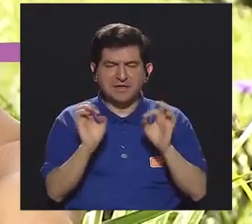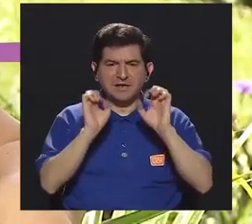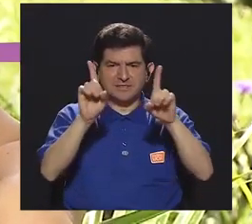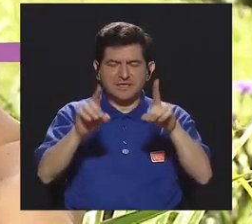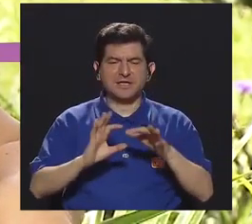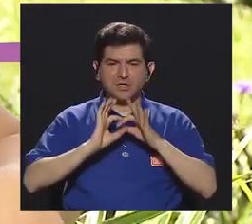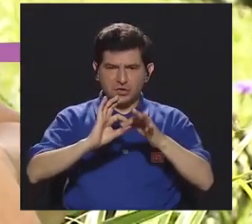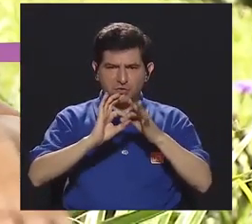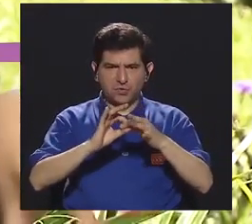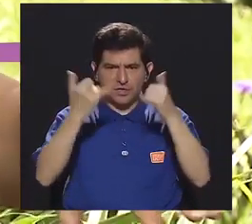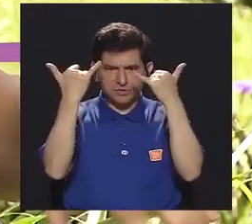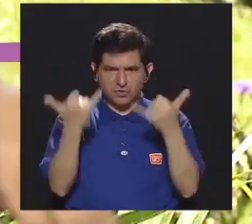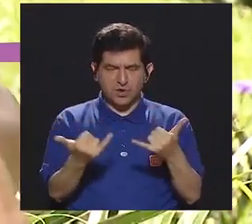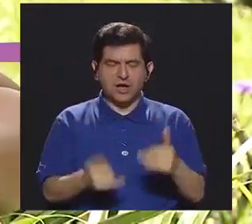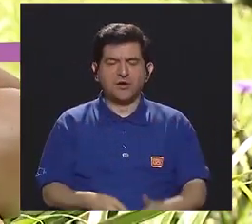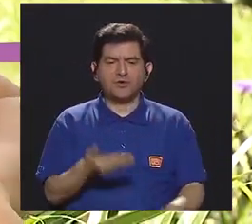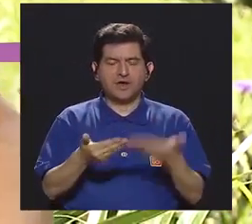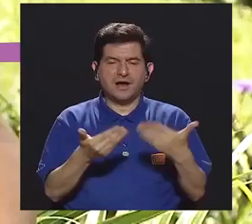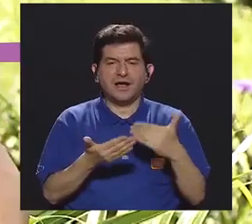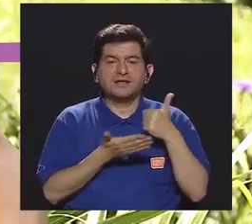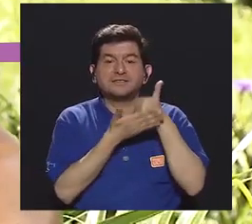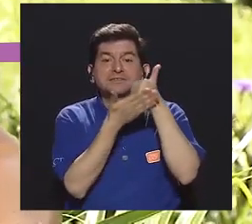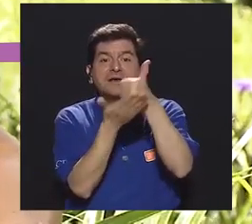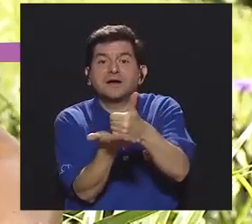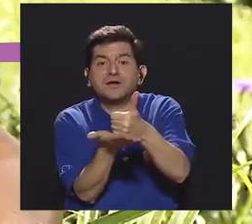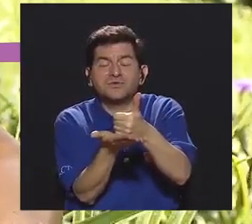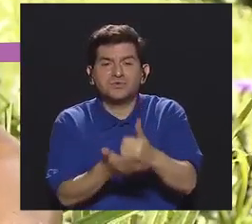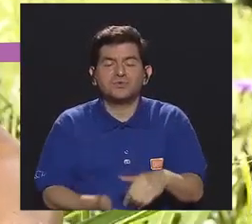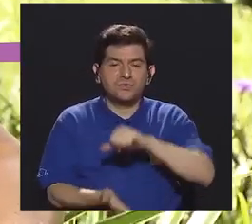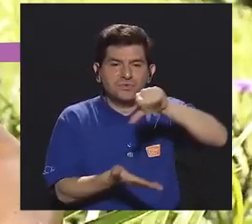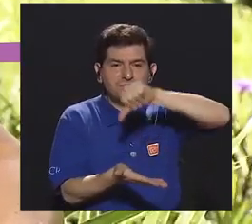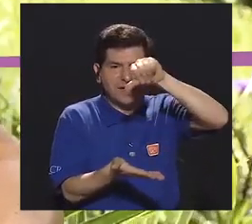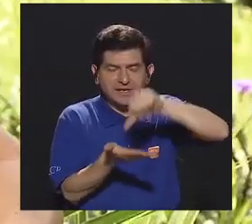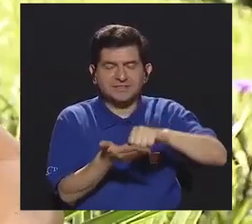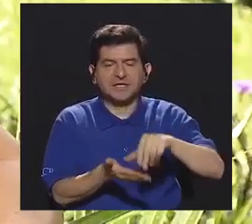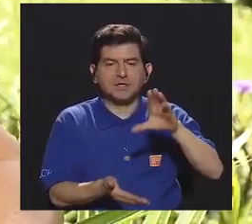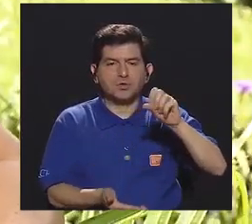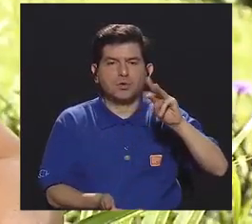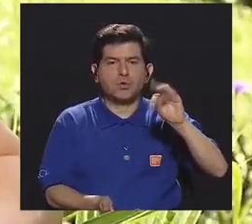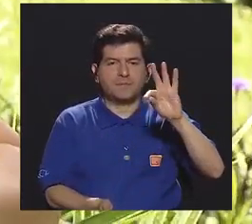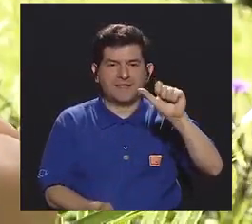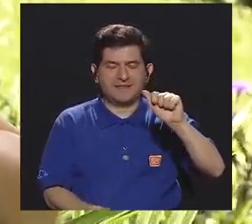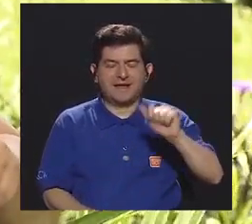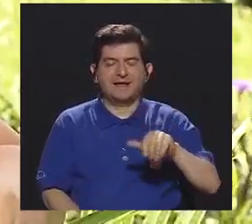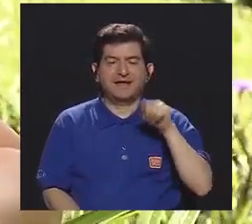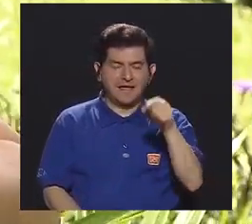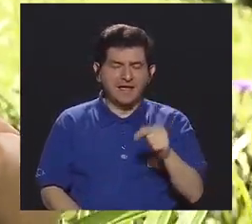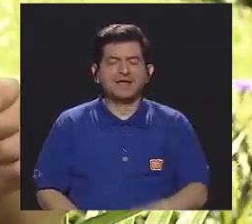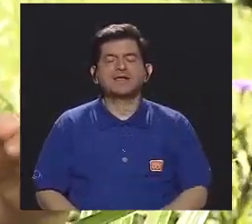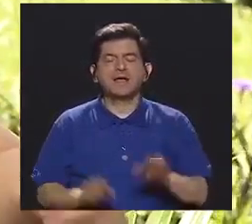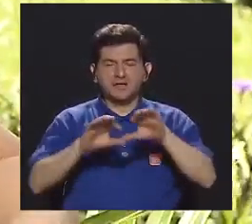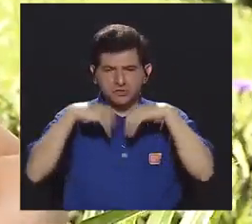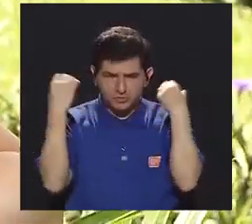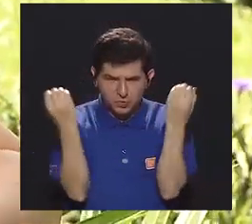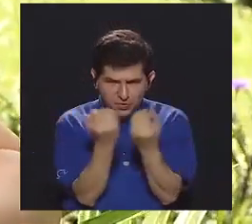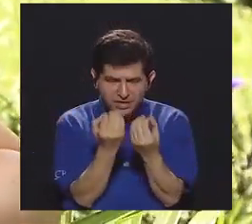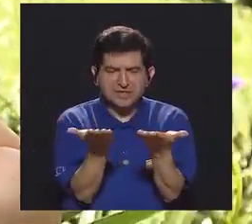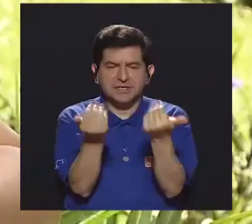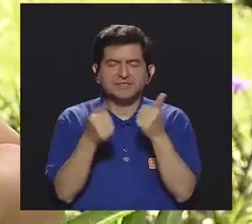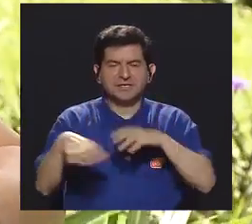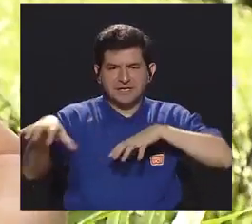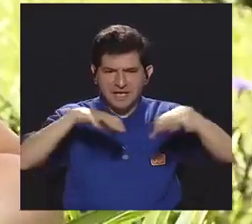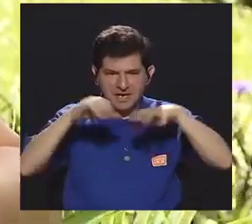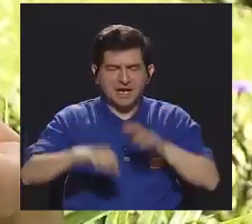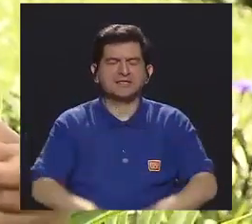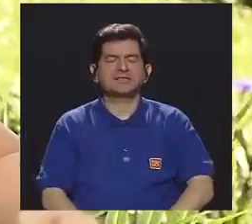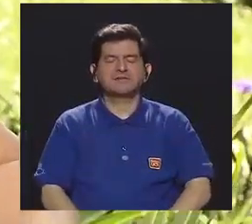talleres de educación sexual, ahora son casi que ayudantes de este centro, La Cometa, y ellas son las encargadas de organizar, si